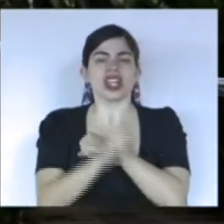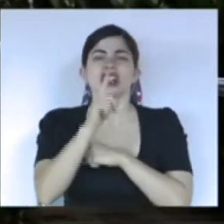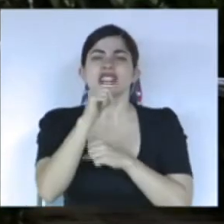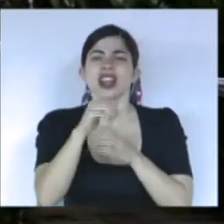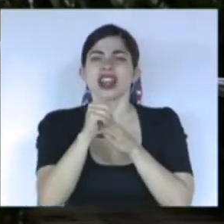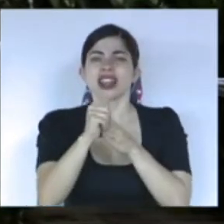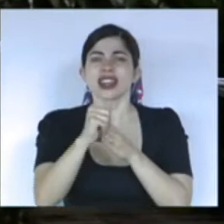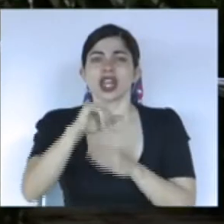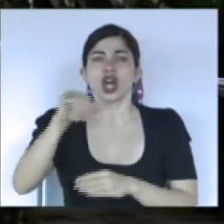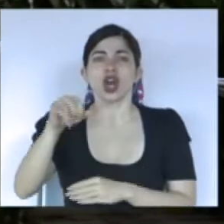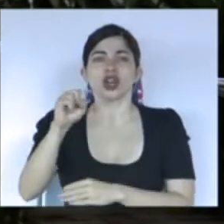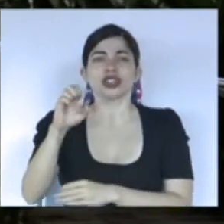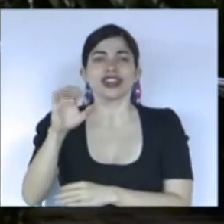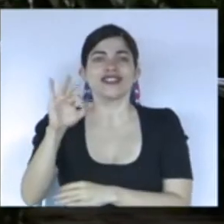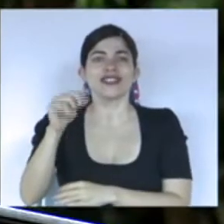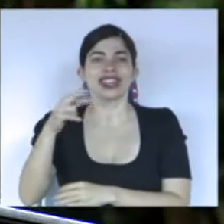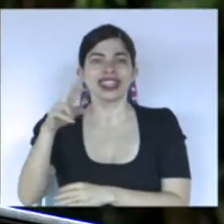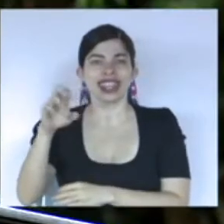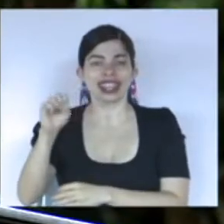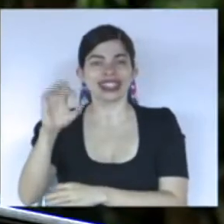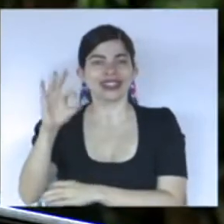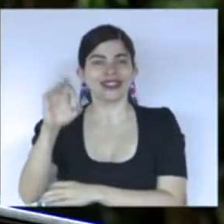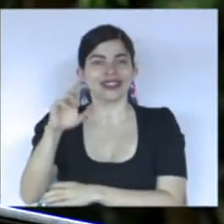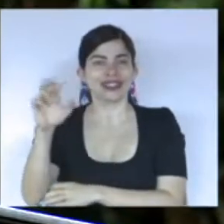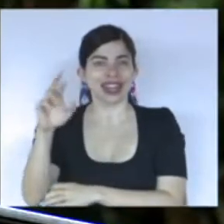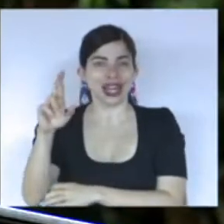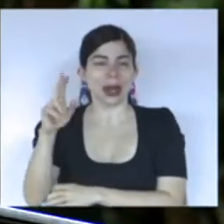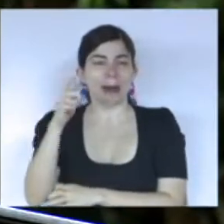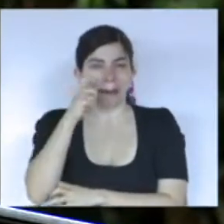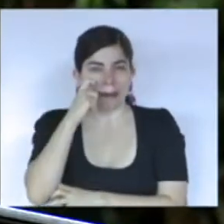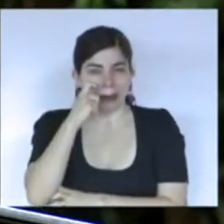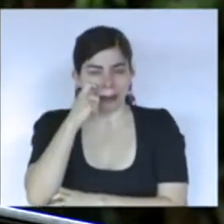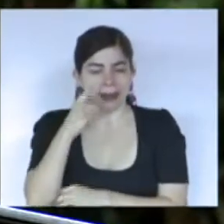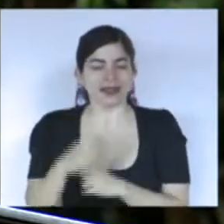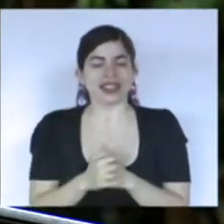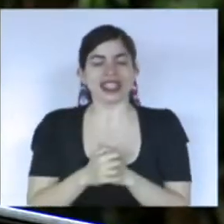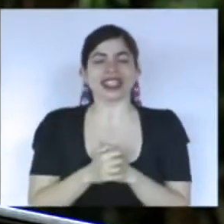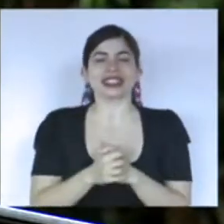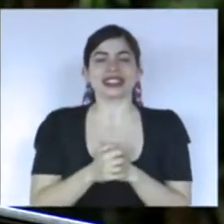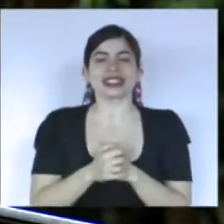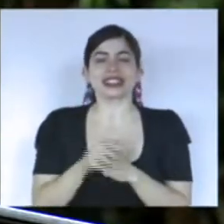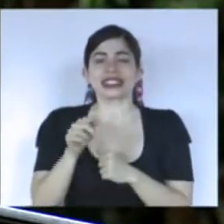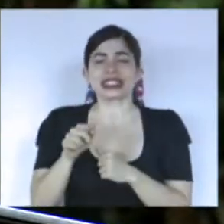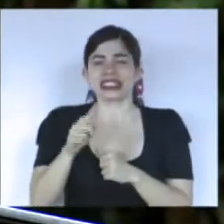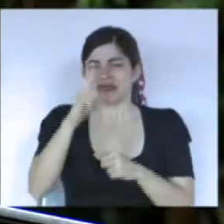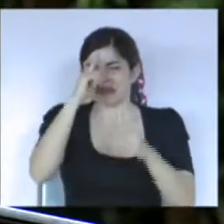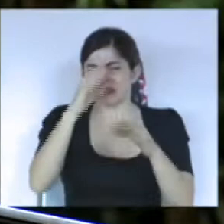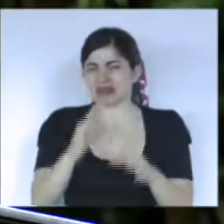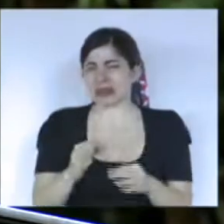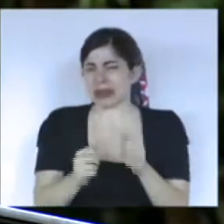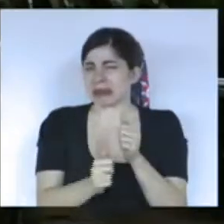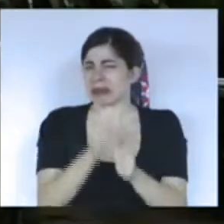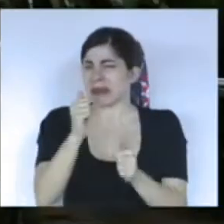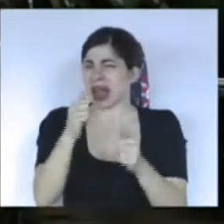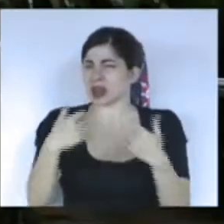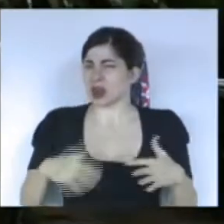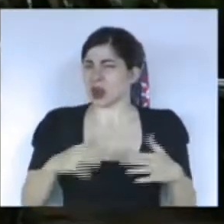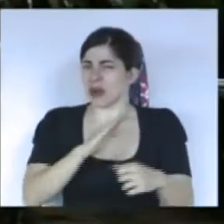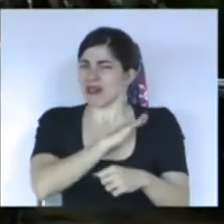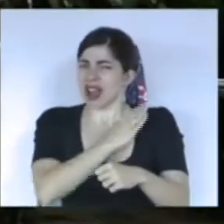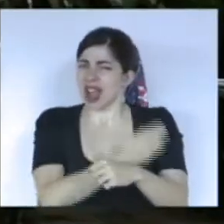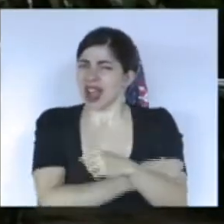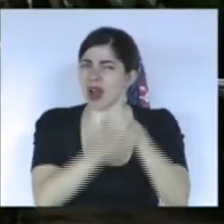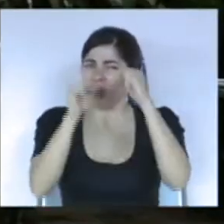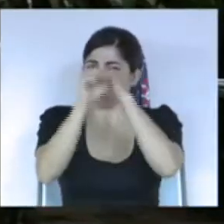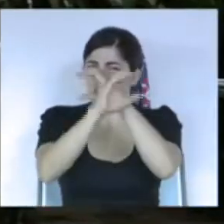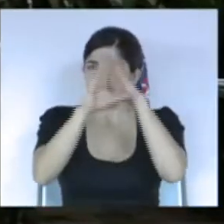Figueres Ferrer, don Pepe, tomara una de las decisiones más visionarias y valientes que un equipo